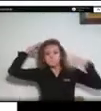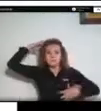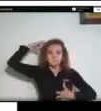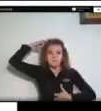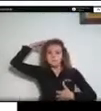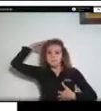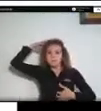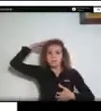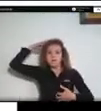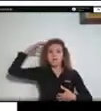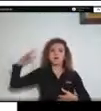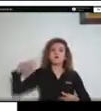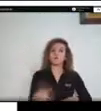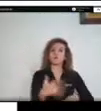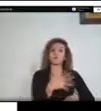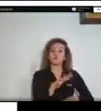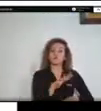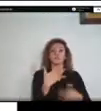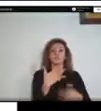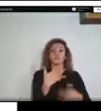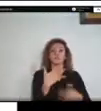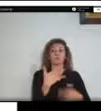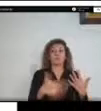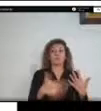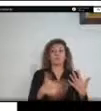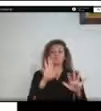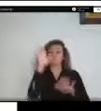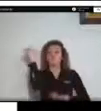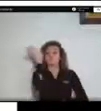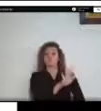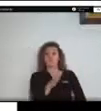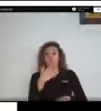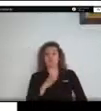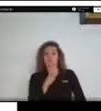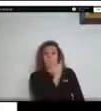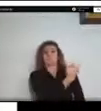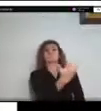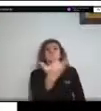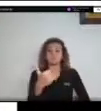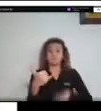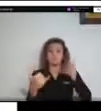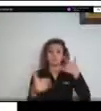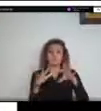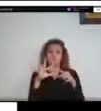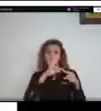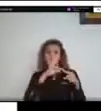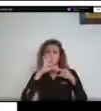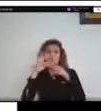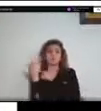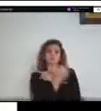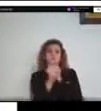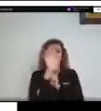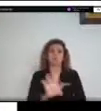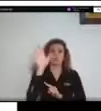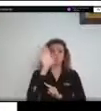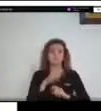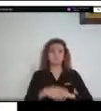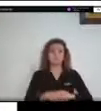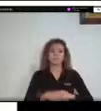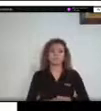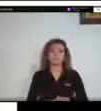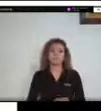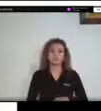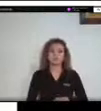departamento del Meta, ya que es endémico, es decir, único y exclusivo de nuestro departamento. Y en las zonas altas tenemos especies como el Oso Andino,